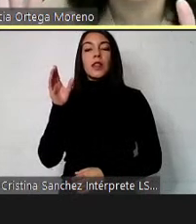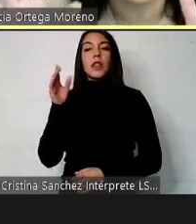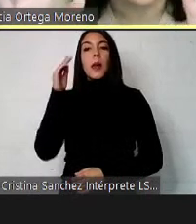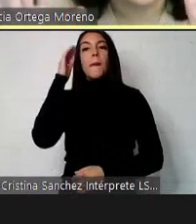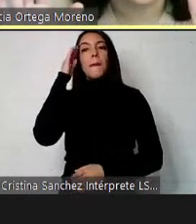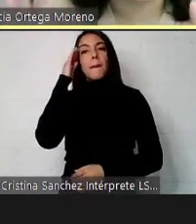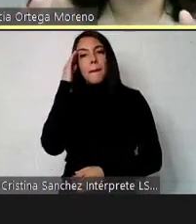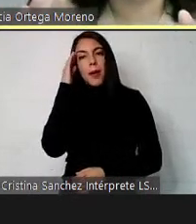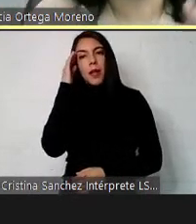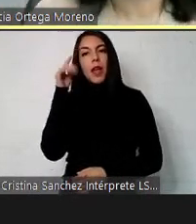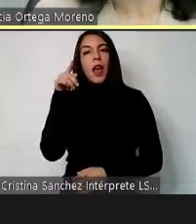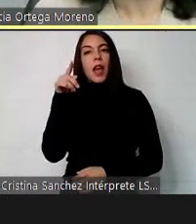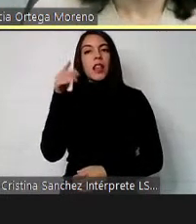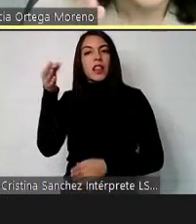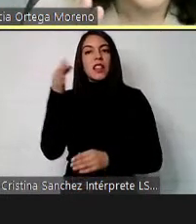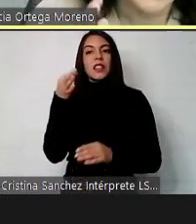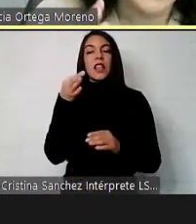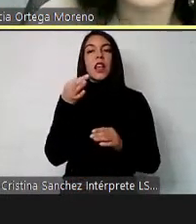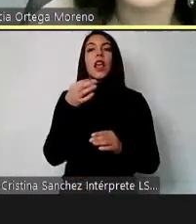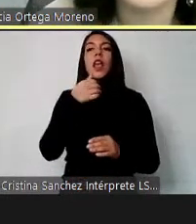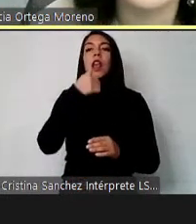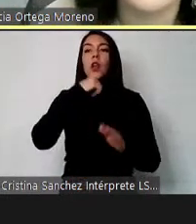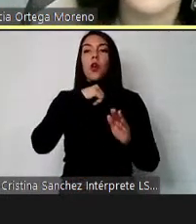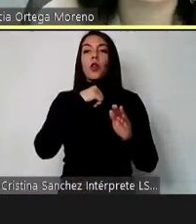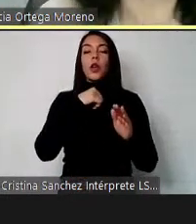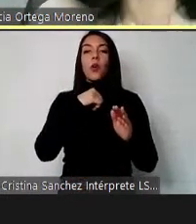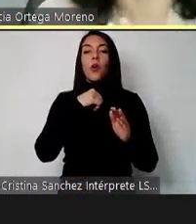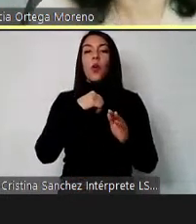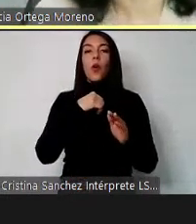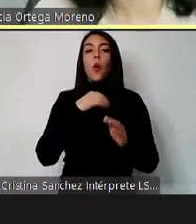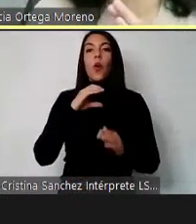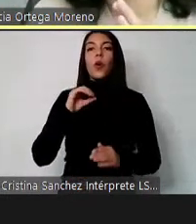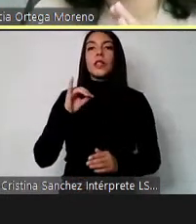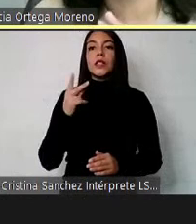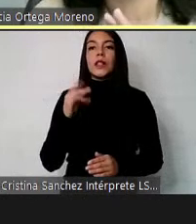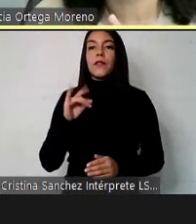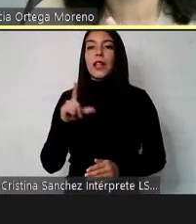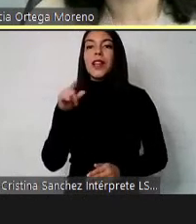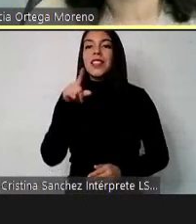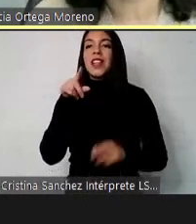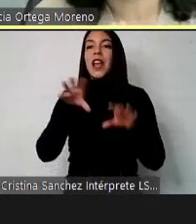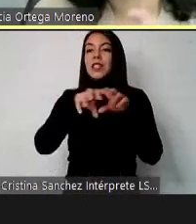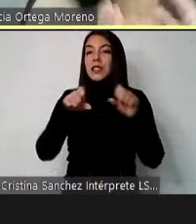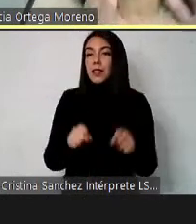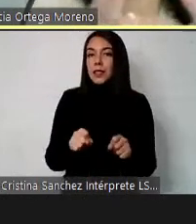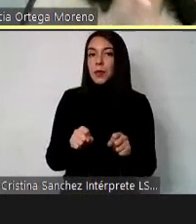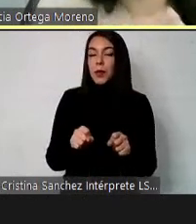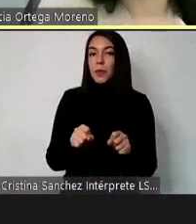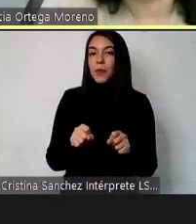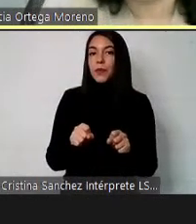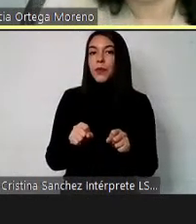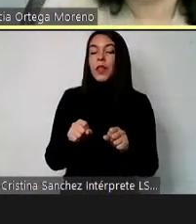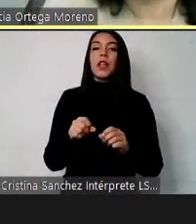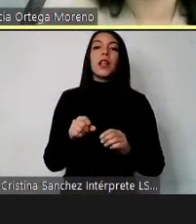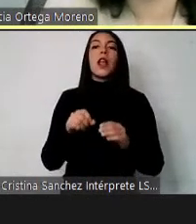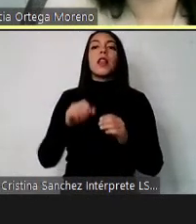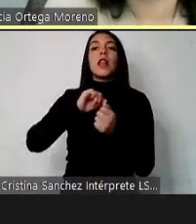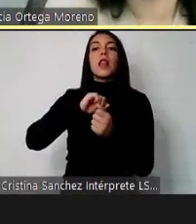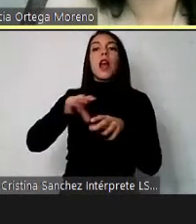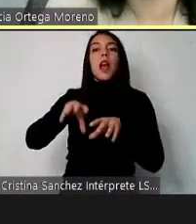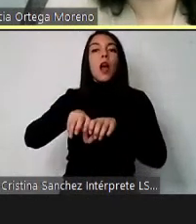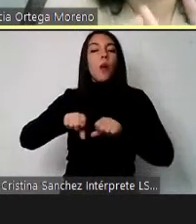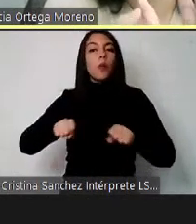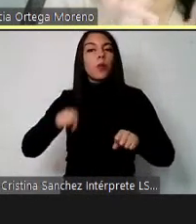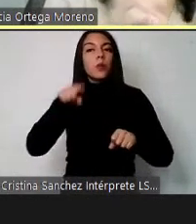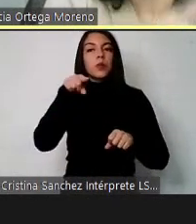lo señala el Código Civil. Este sistema que es de sustitución de voluntad a través de la convención lo que